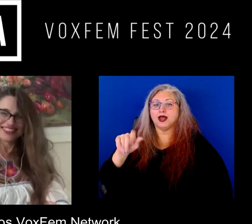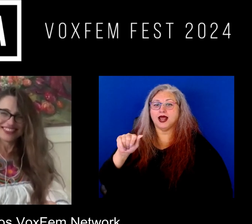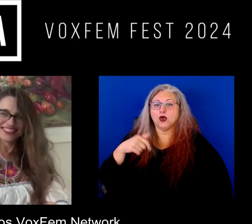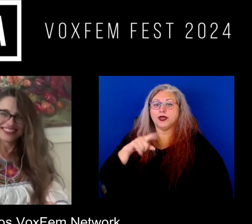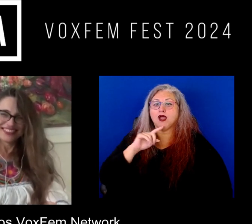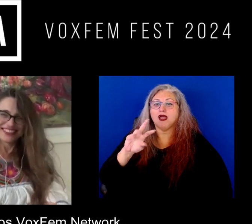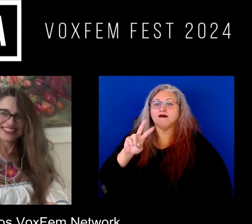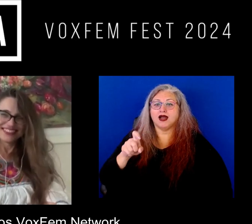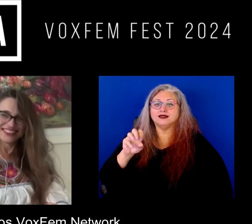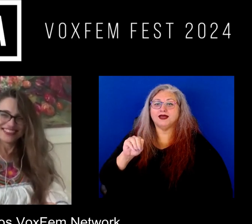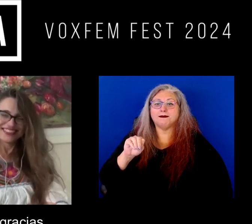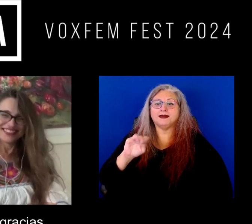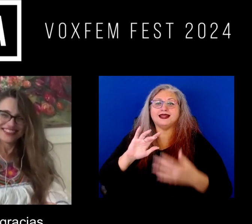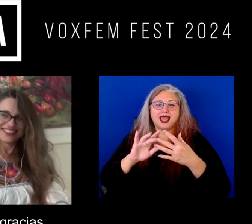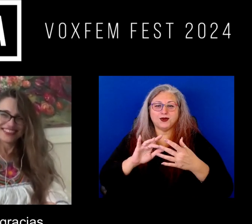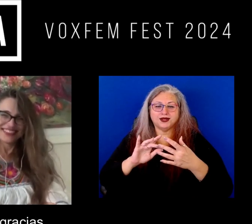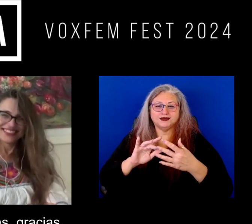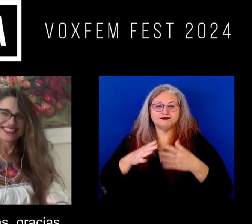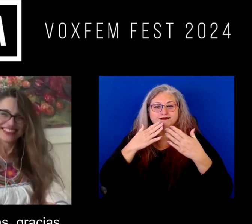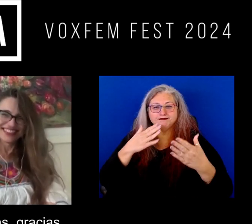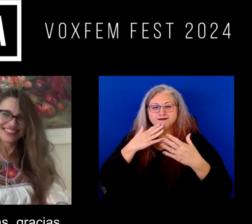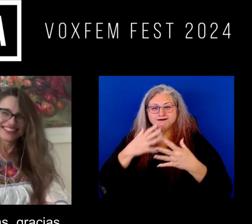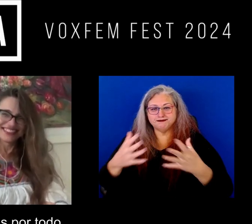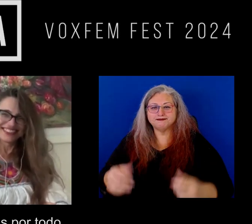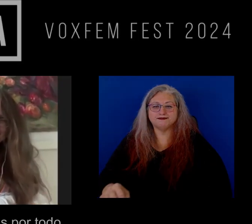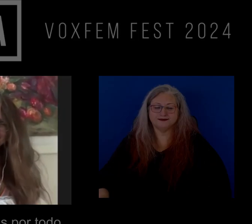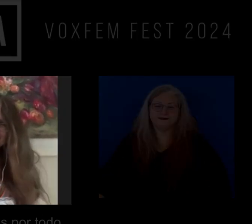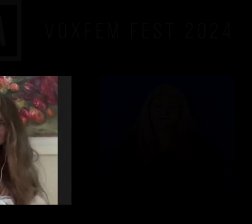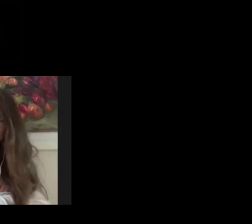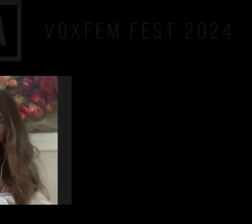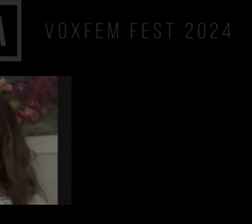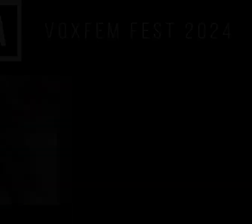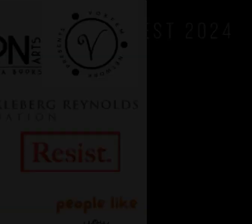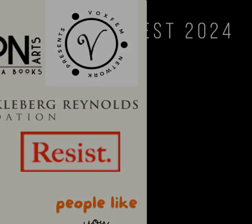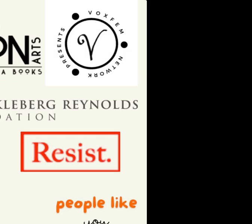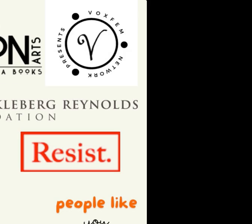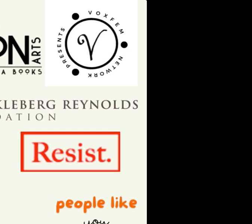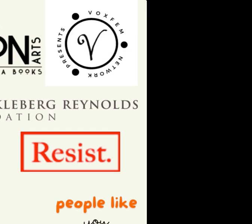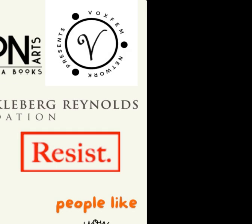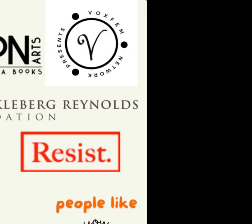VoxFM Network mil gracias mil gracias gracias gracias por todo